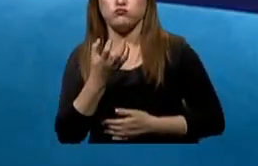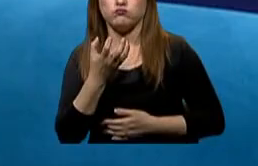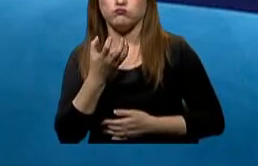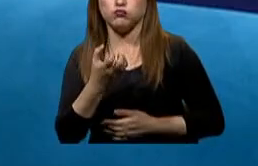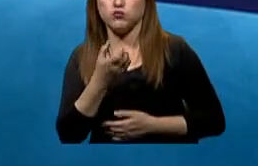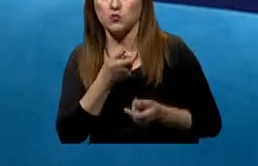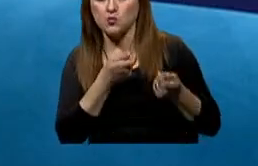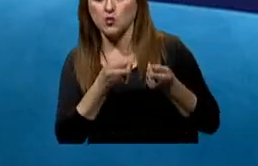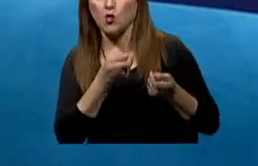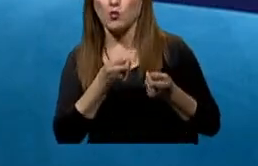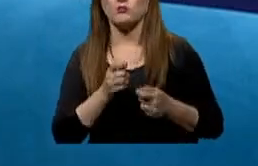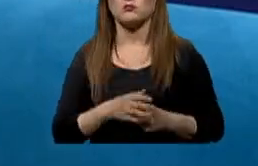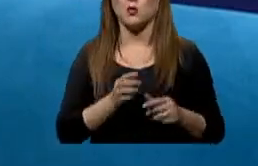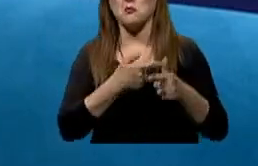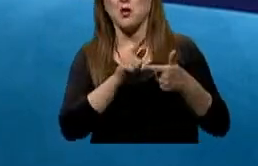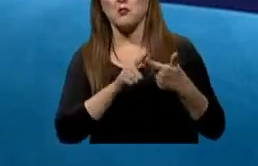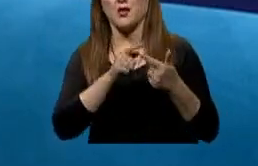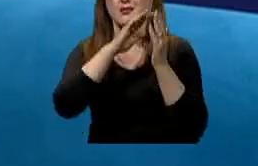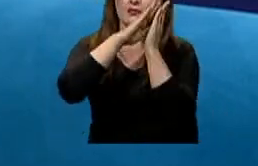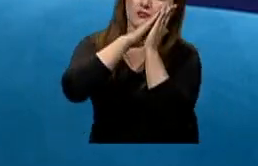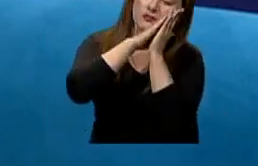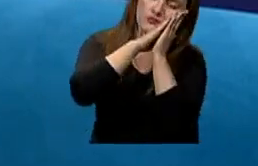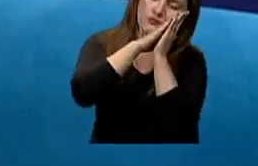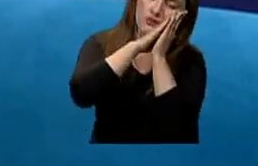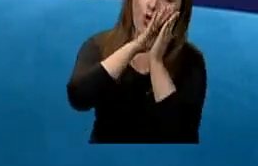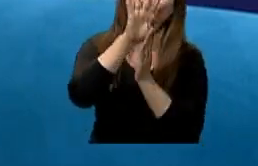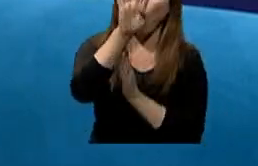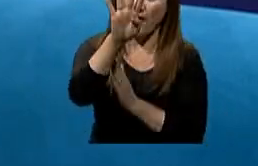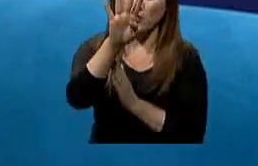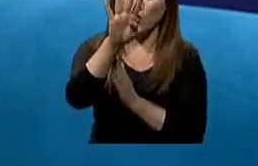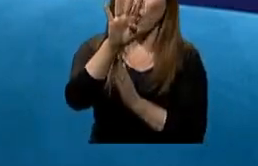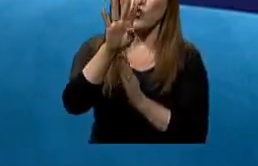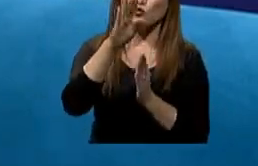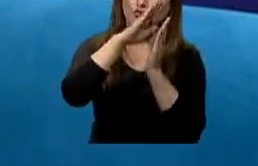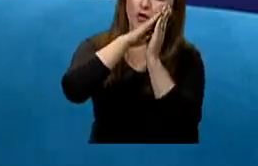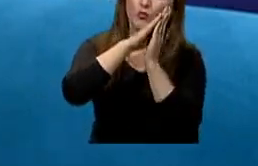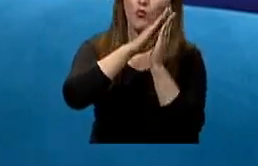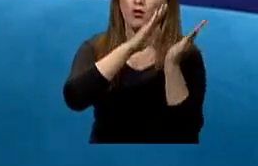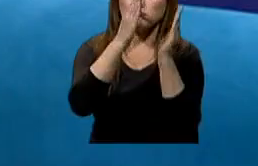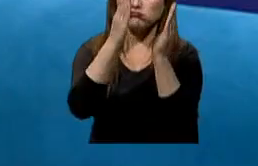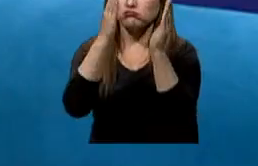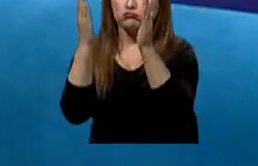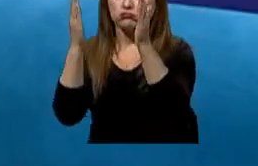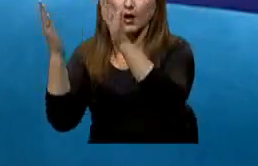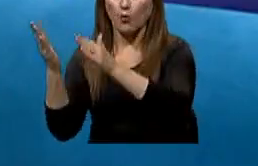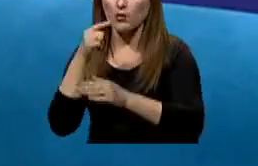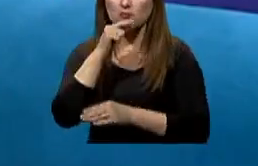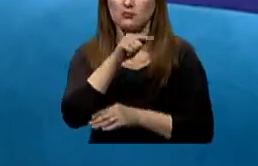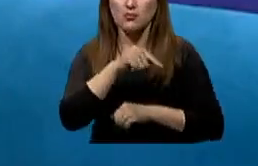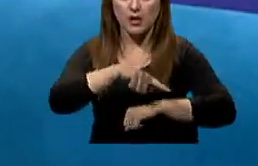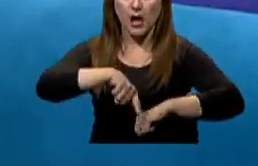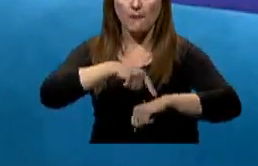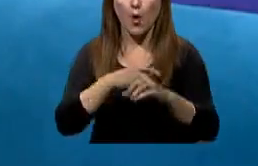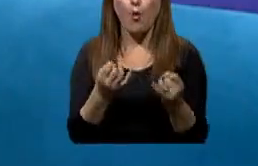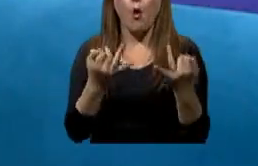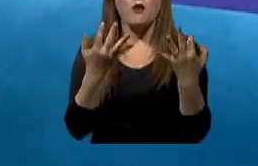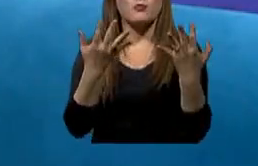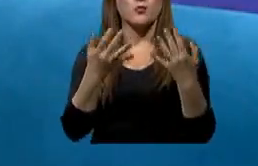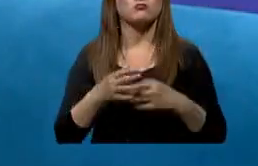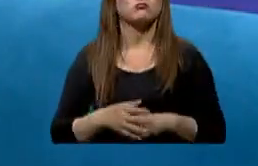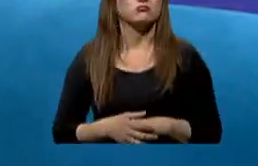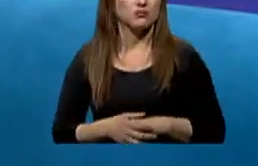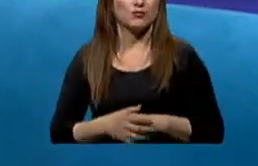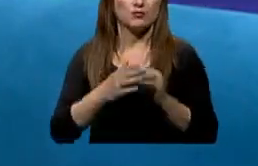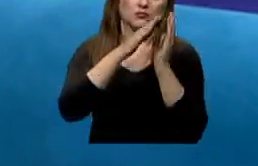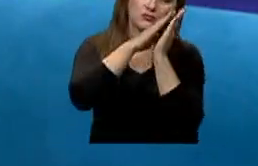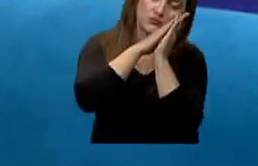tiempo que el paciente tarde en quedarse dormido en las cuatro siestas. Es normal que quien hace una siesta se dorma después de